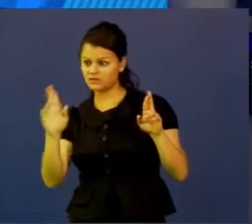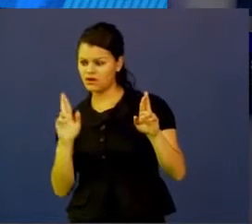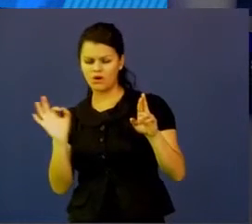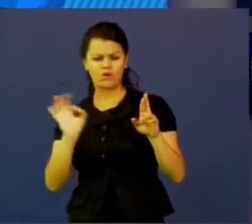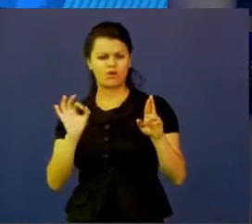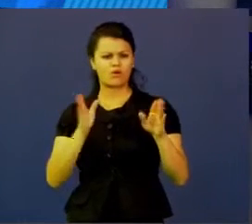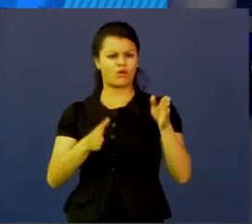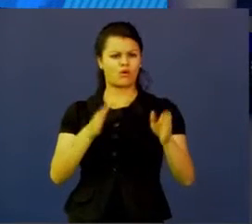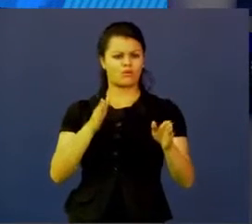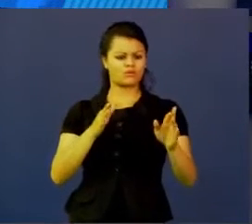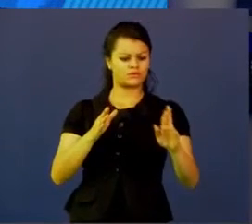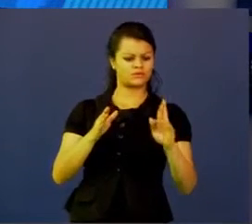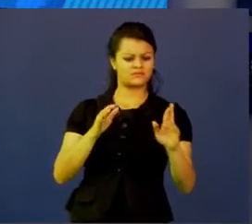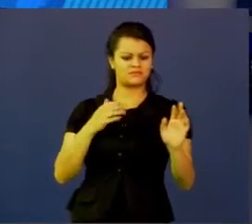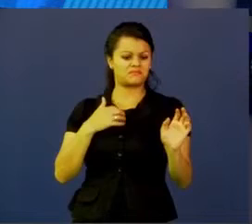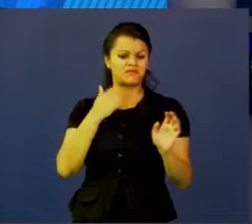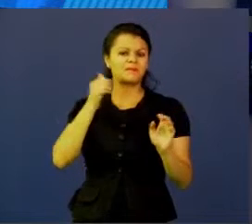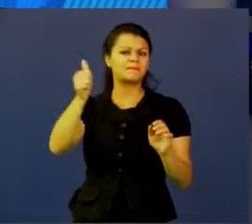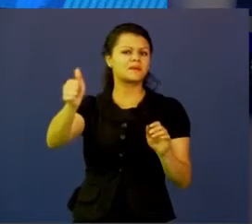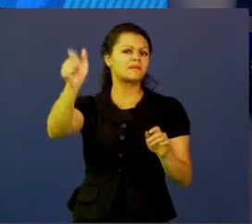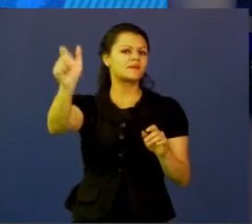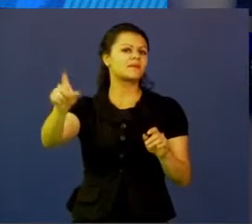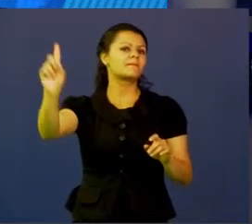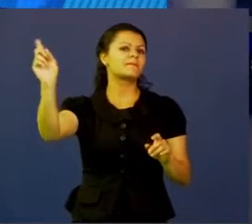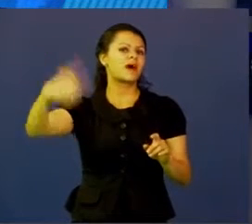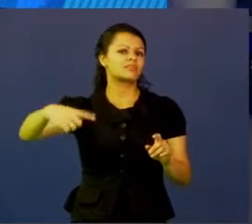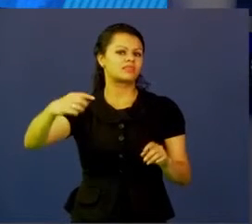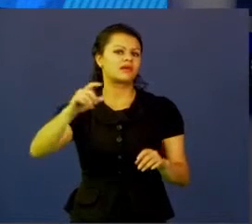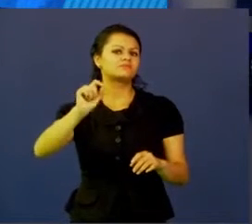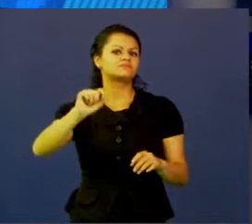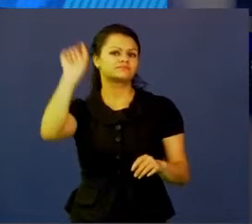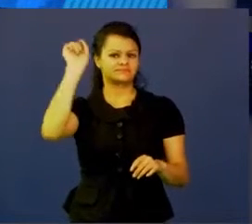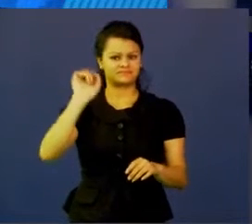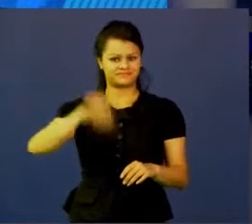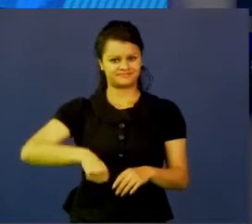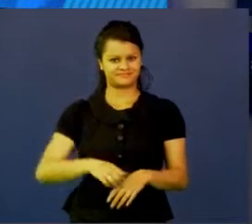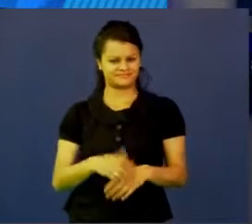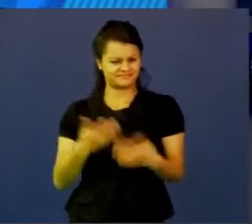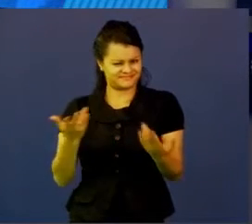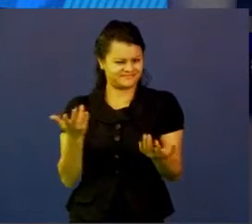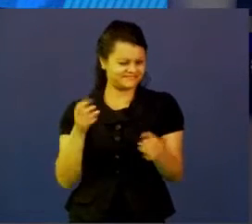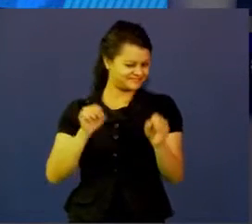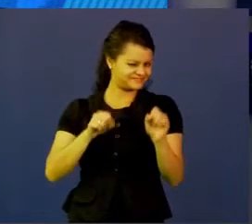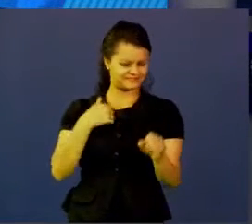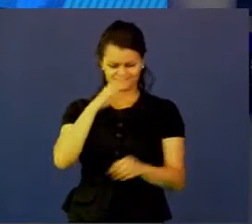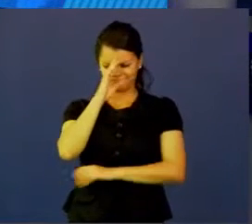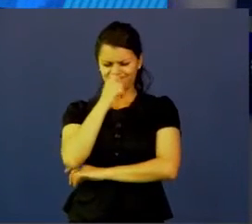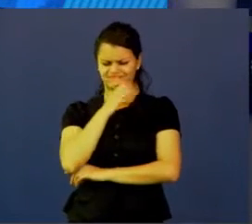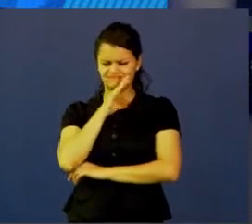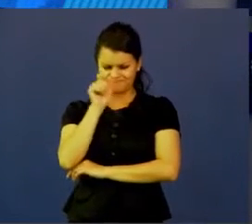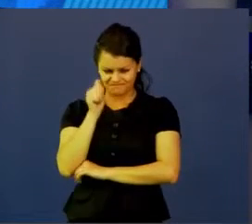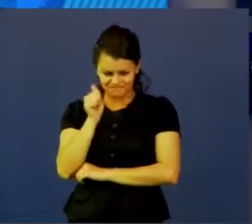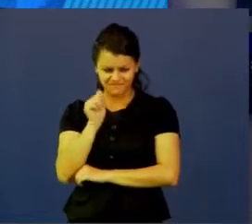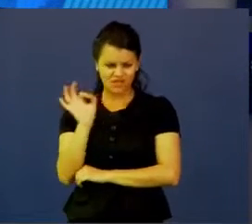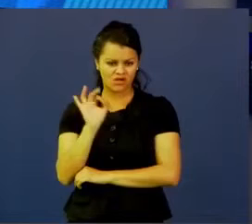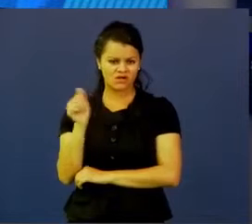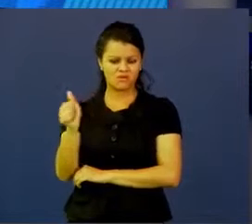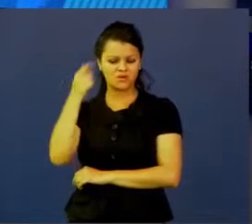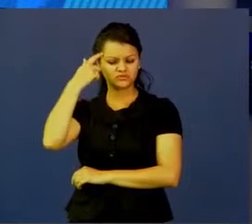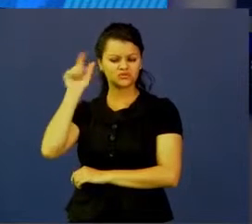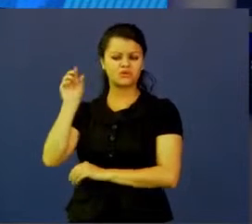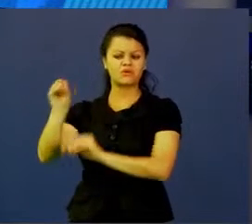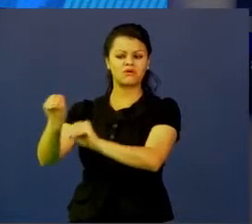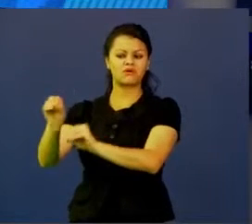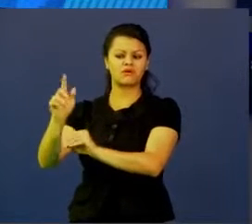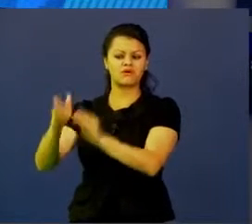Y en algunos ambientes empezamos a decir, tenemos que empezar a decir, no, yo no soy un robot, pero también empiezan a darse casos como